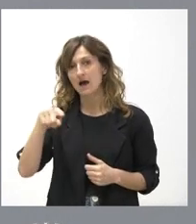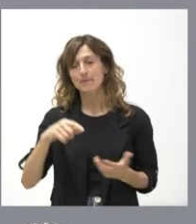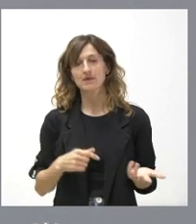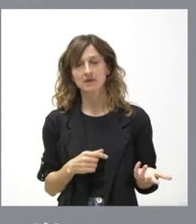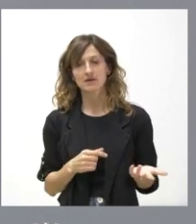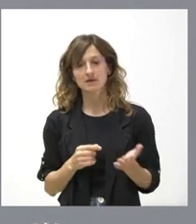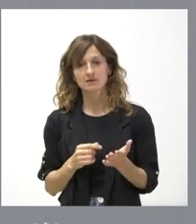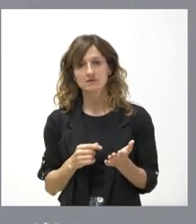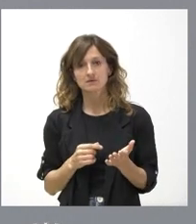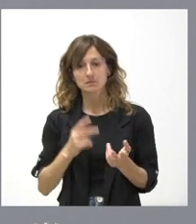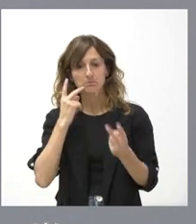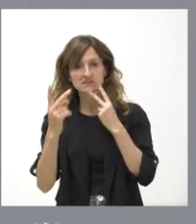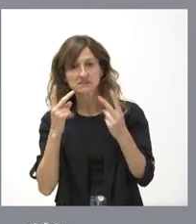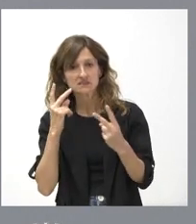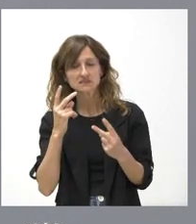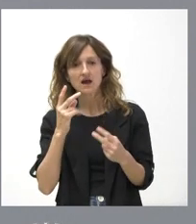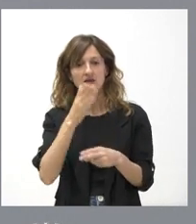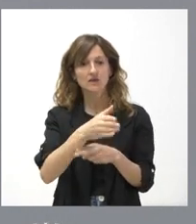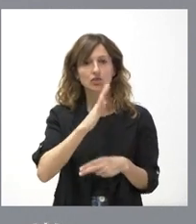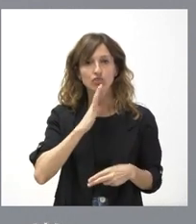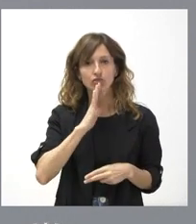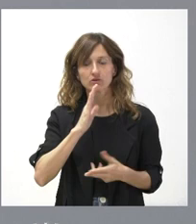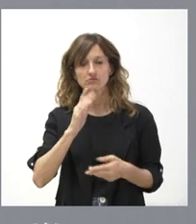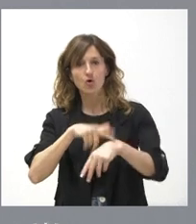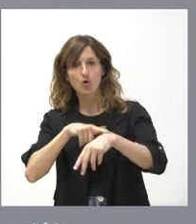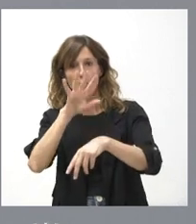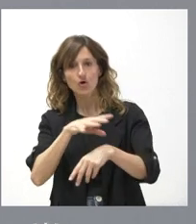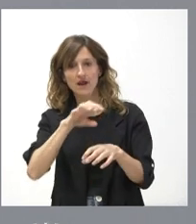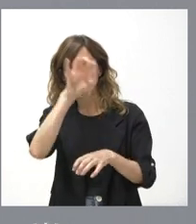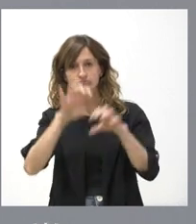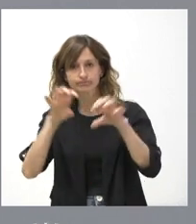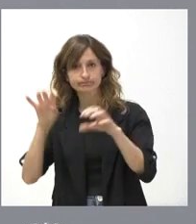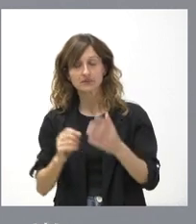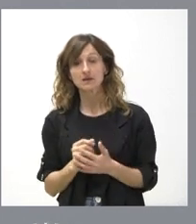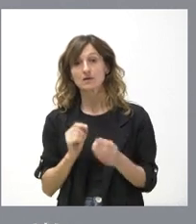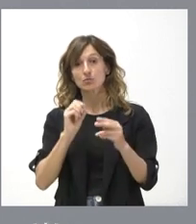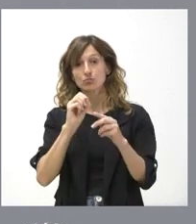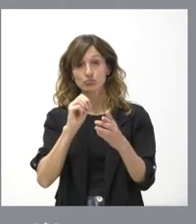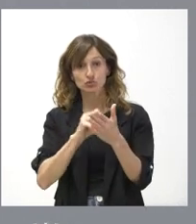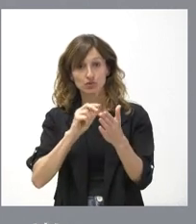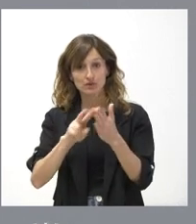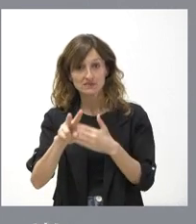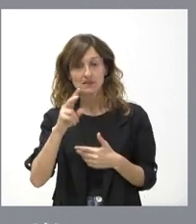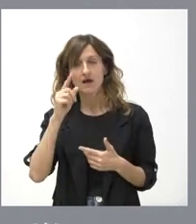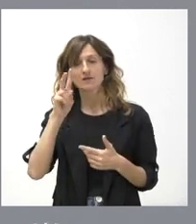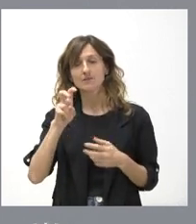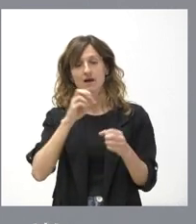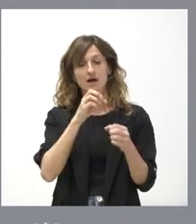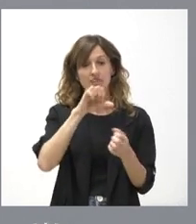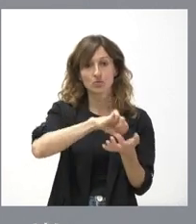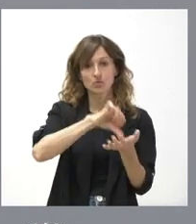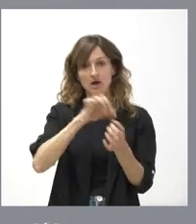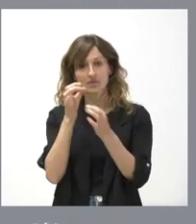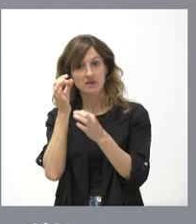rutas, sus visitas, dónde tienen que acudir, cuáles son los horarios y, por tanto, desde el punto de vista de la igualdad entre el mundo rural y urbano